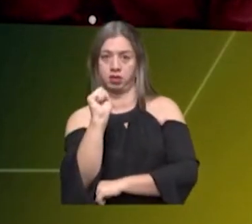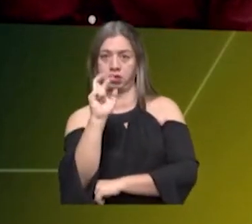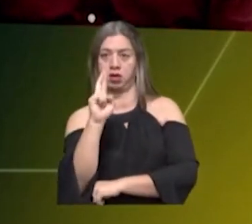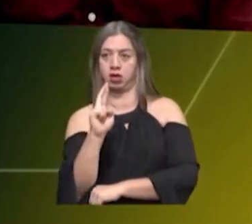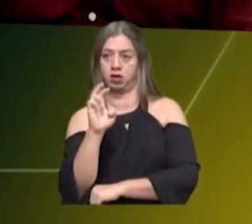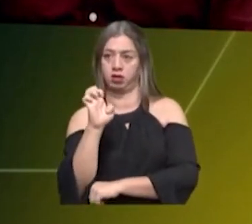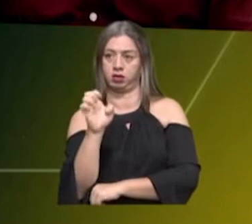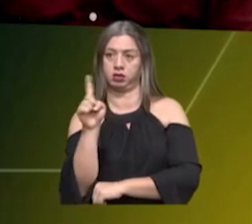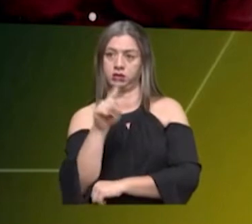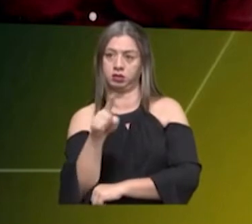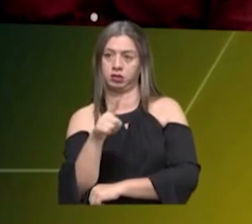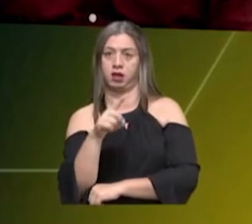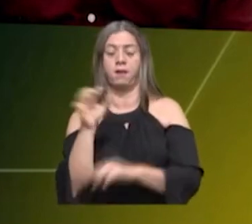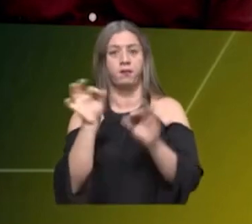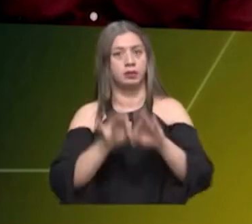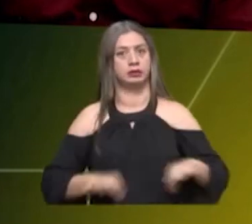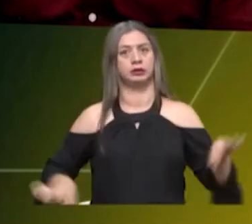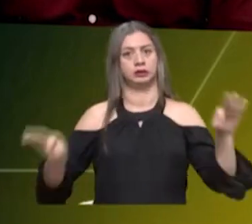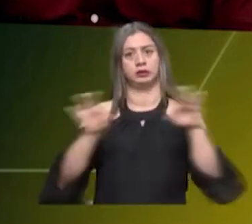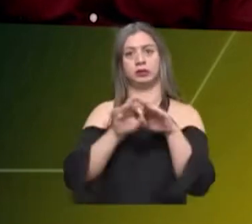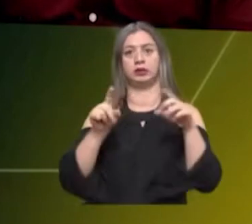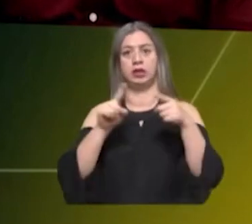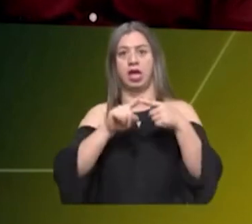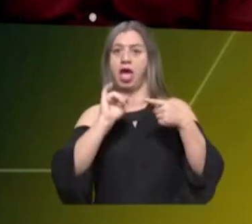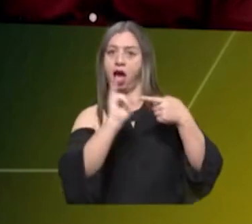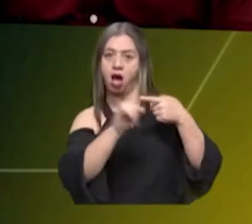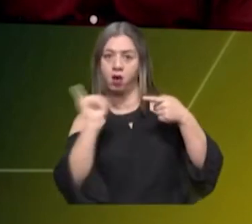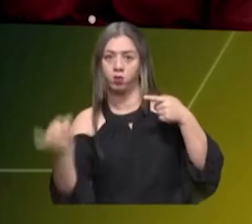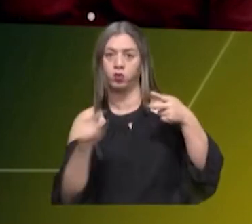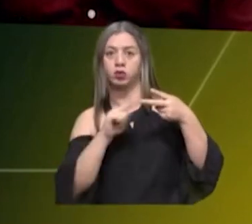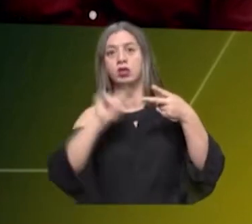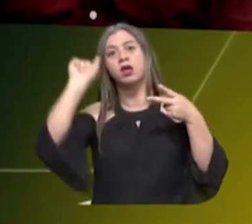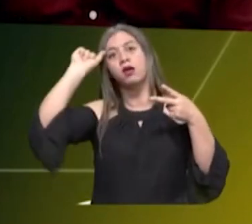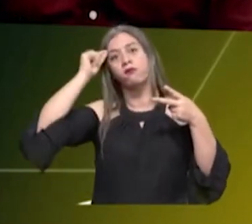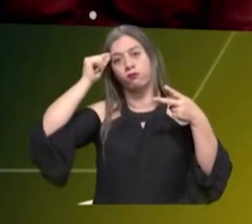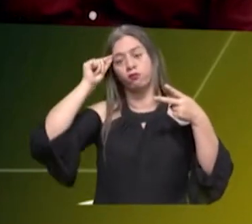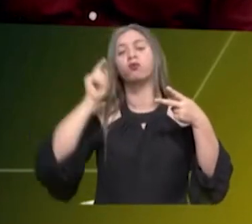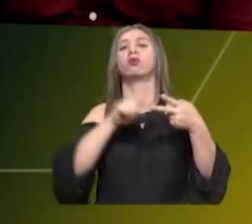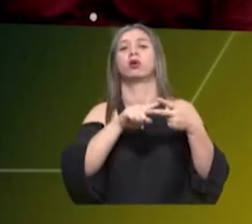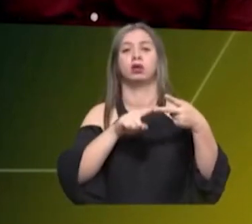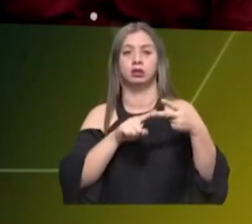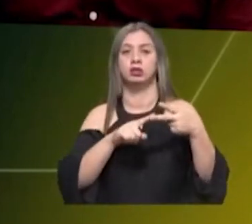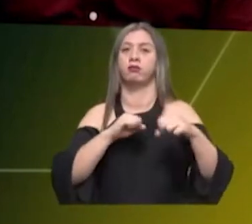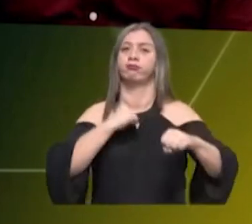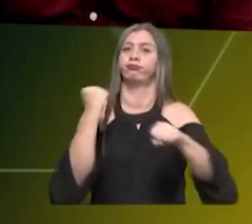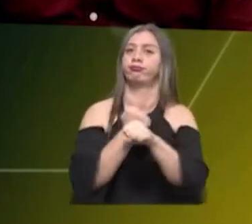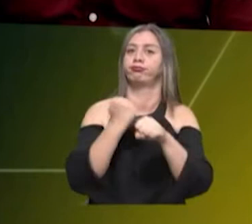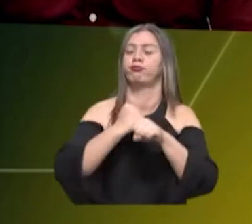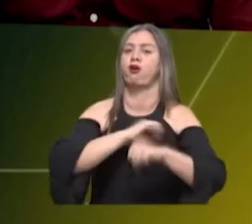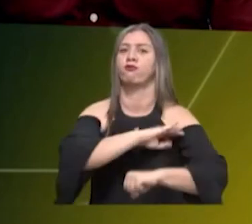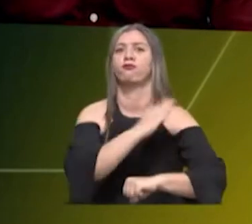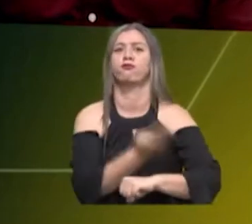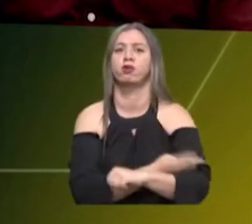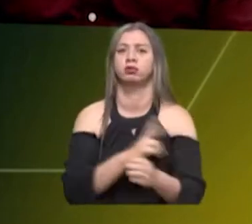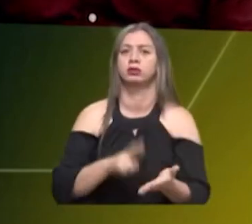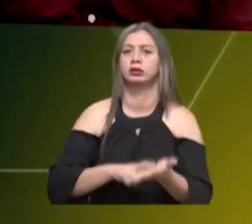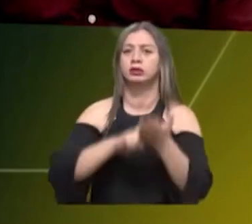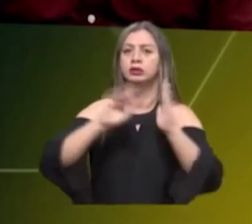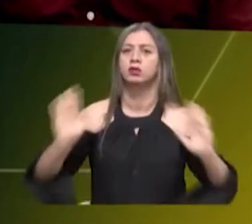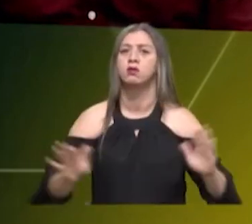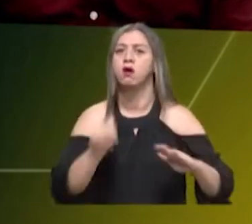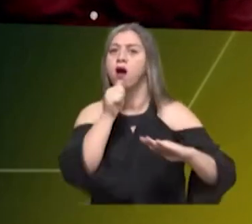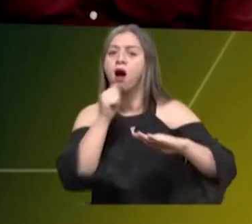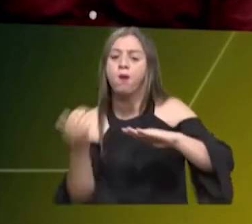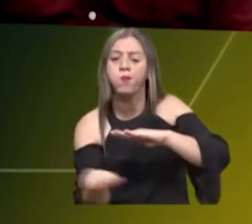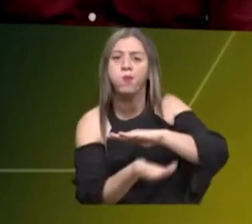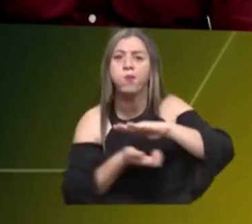del departamento, que fue la petar de Jamundí, la petar de Buga, también trabajamos fuerte en la recuperación permanente de los humedales,